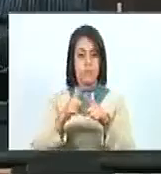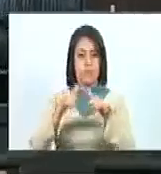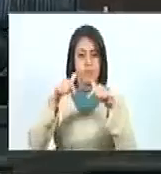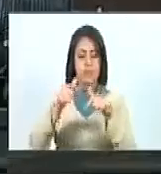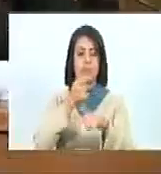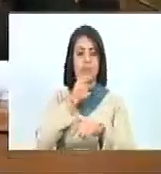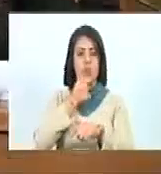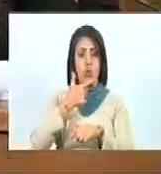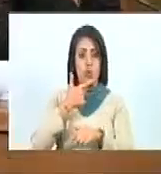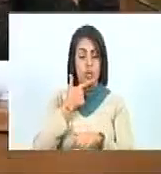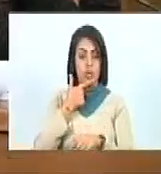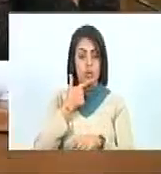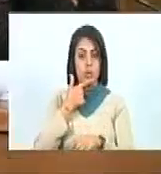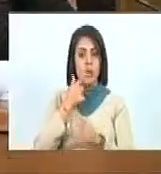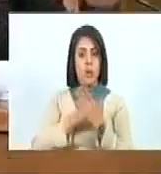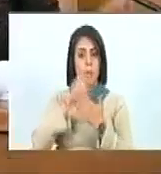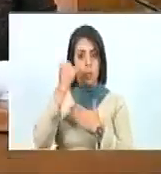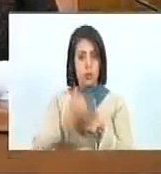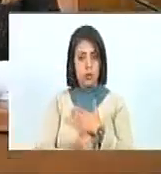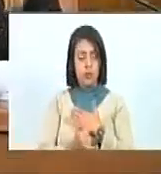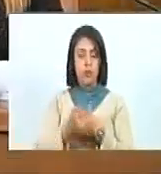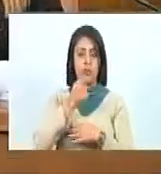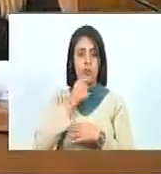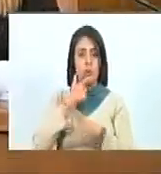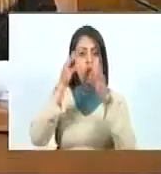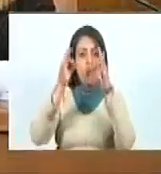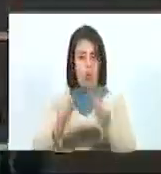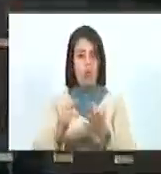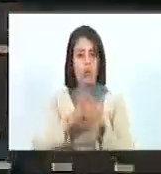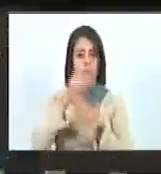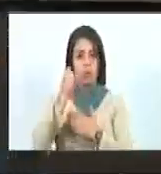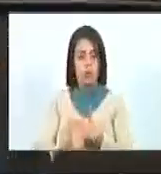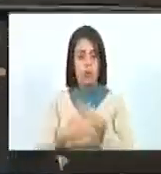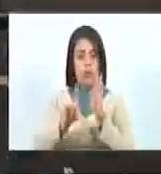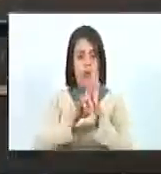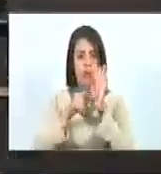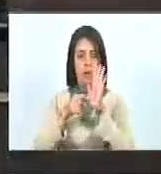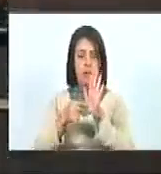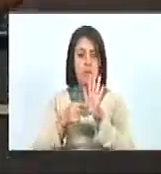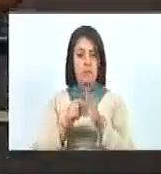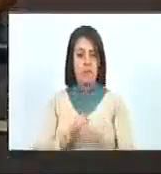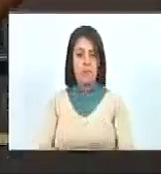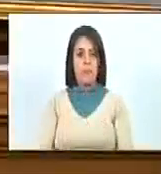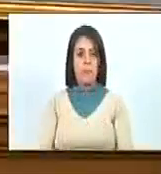hermoso proyecto, hermoso y justo proyecto de ley.